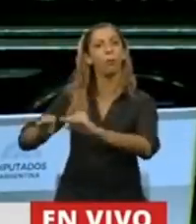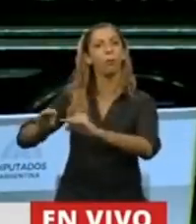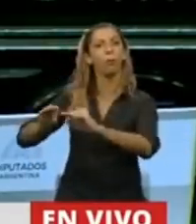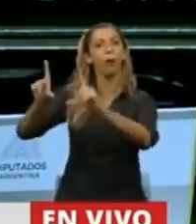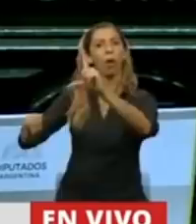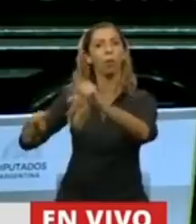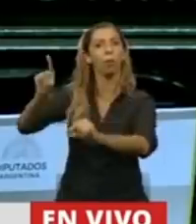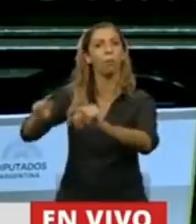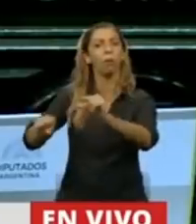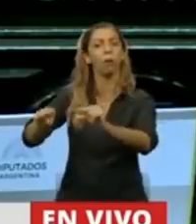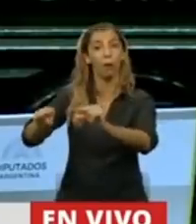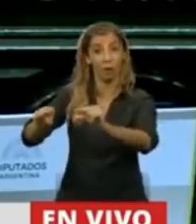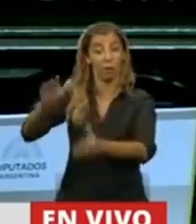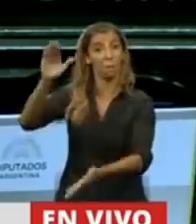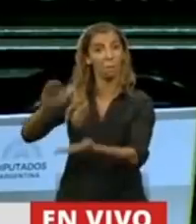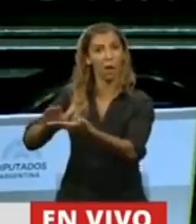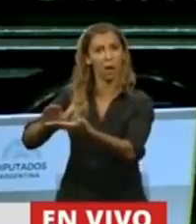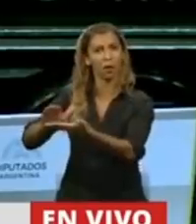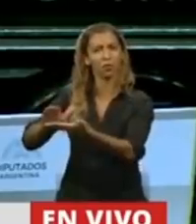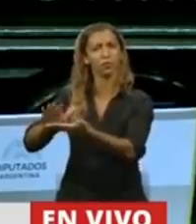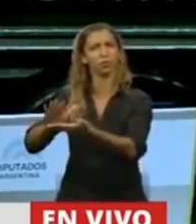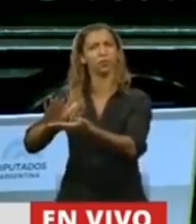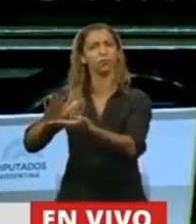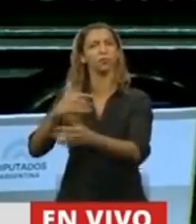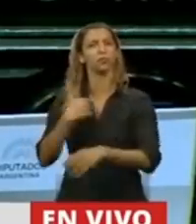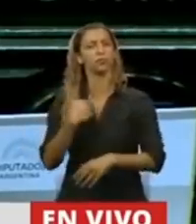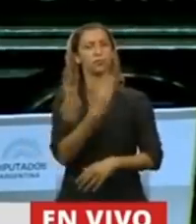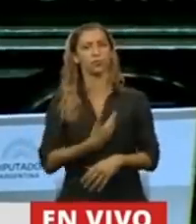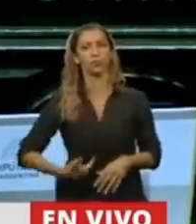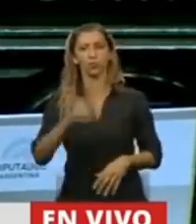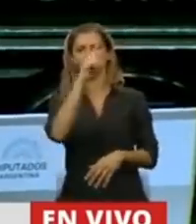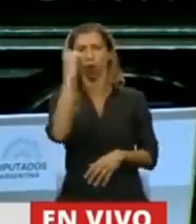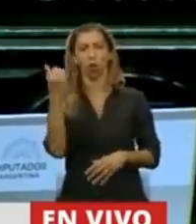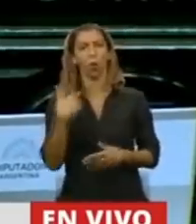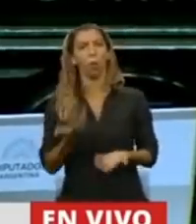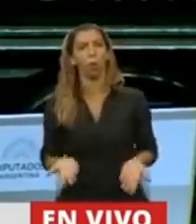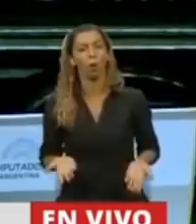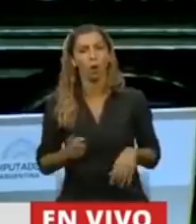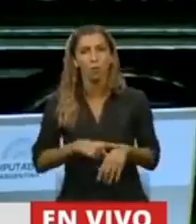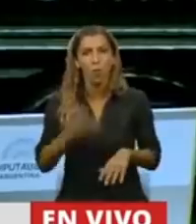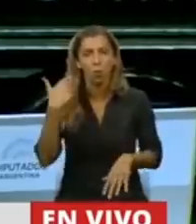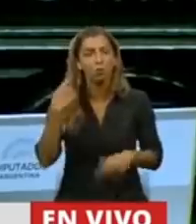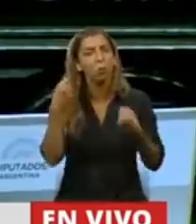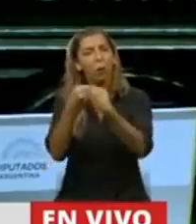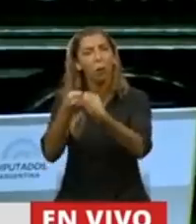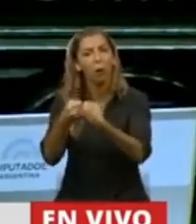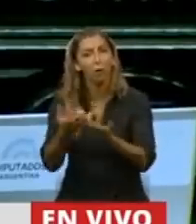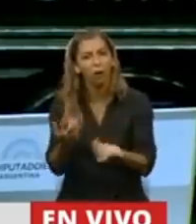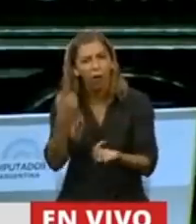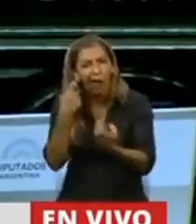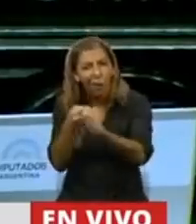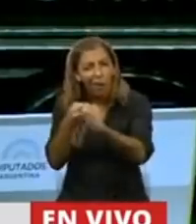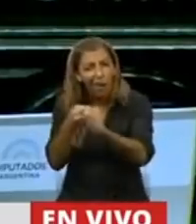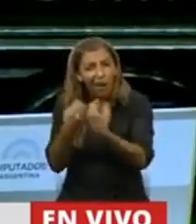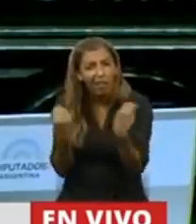el gobierno había homologado ese acuerdo, espero que se corrija eso, yo no tengo